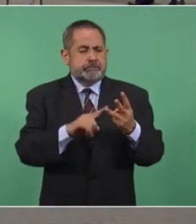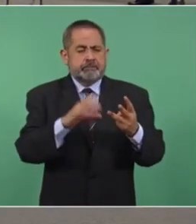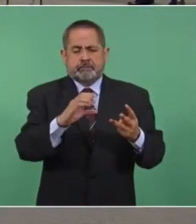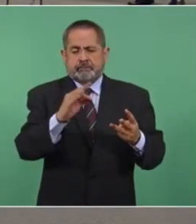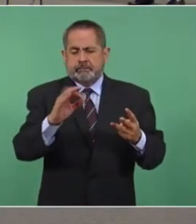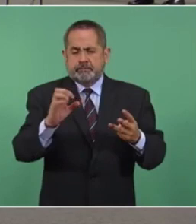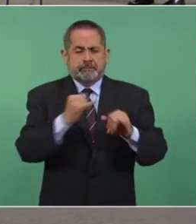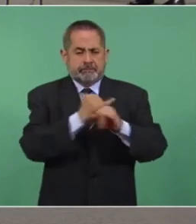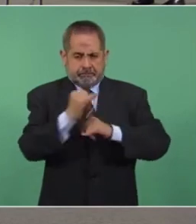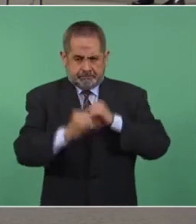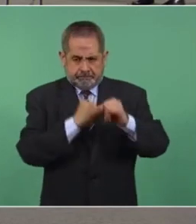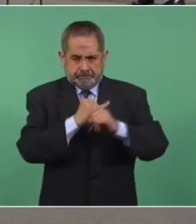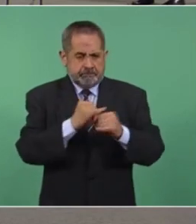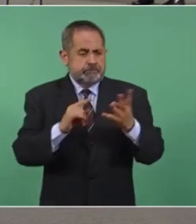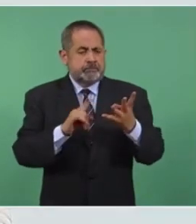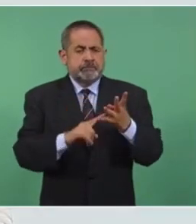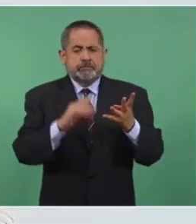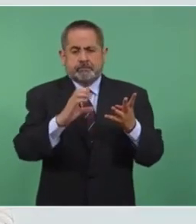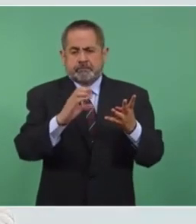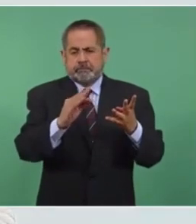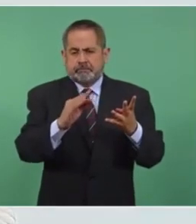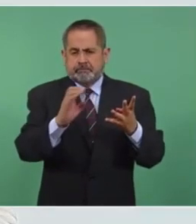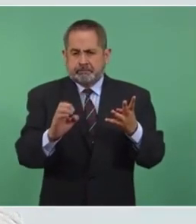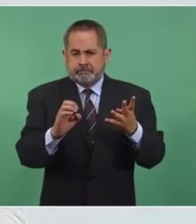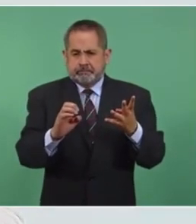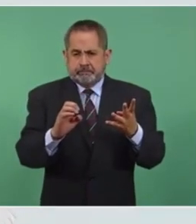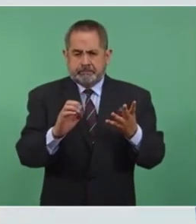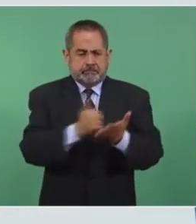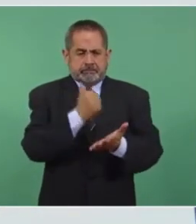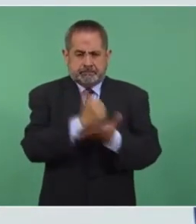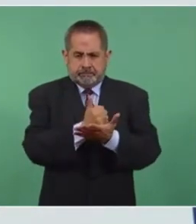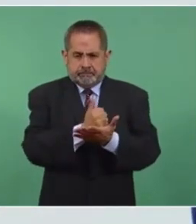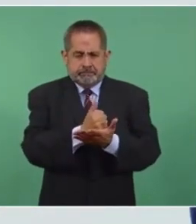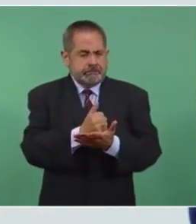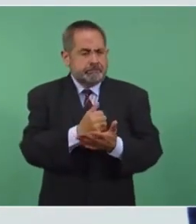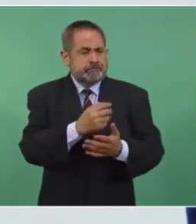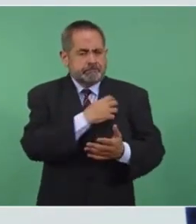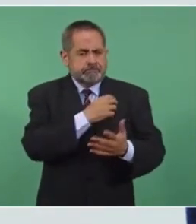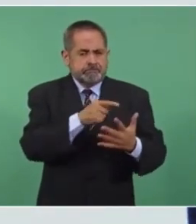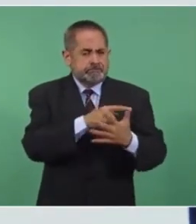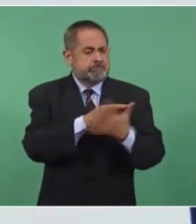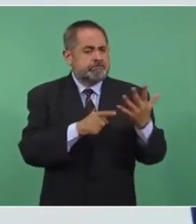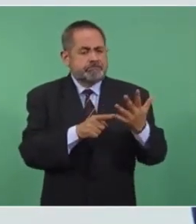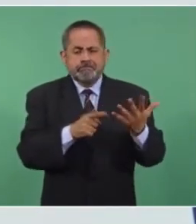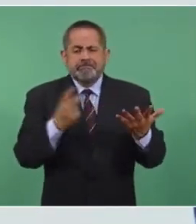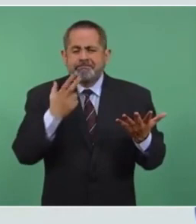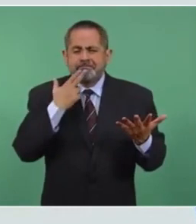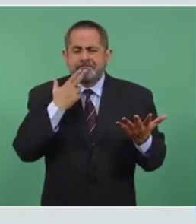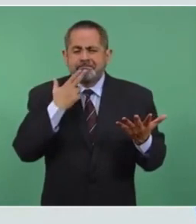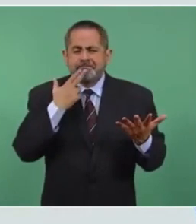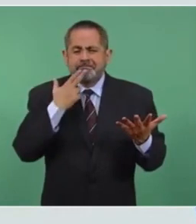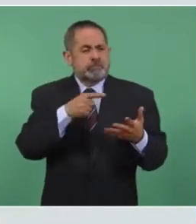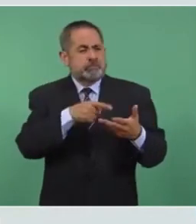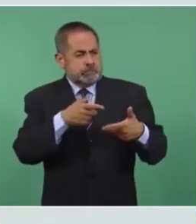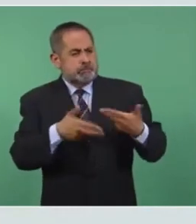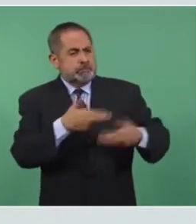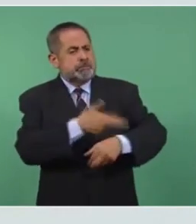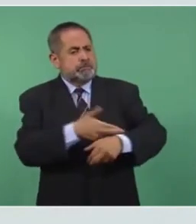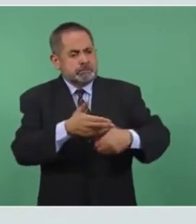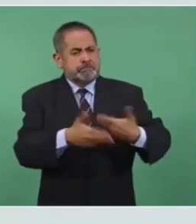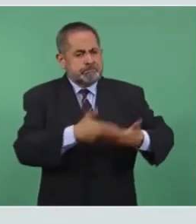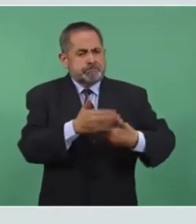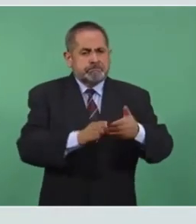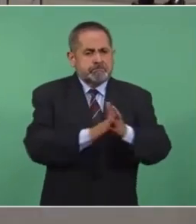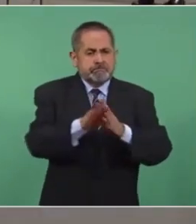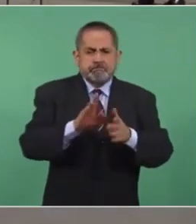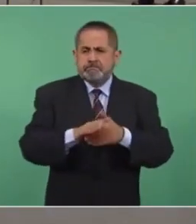Internacional y CFE Capital. Esto le va a ayudar a su productividad y a